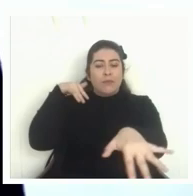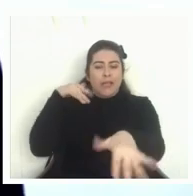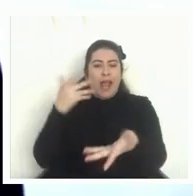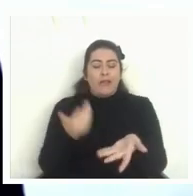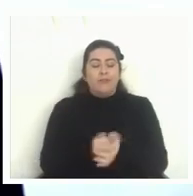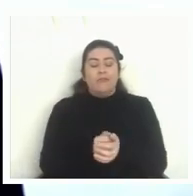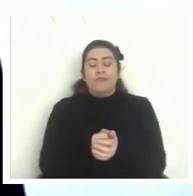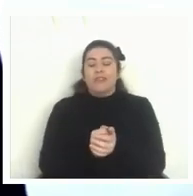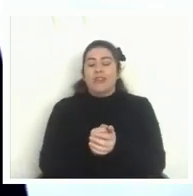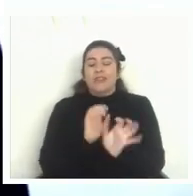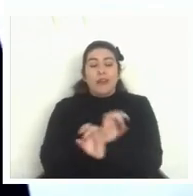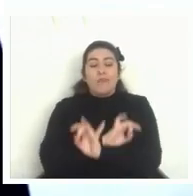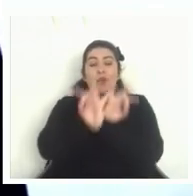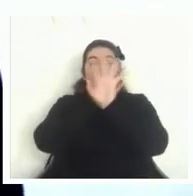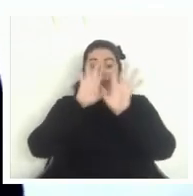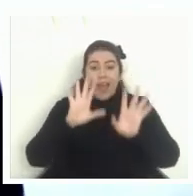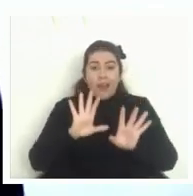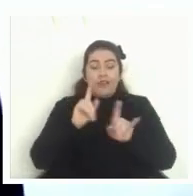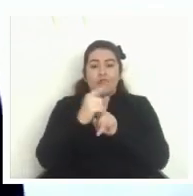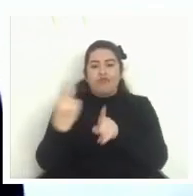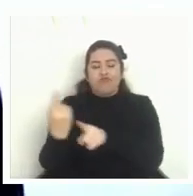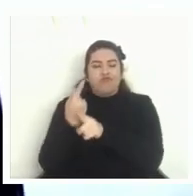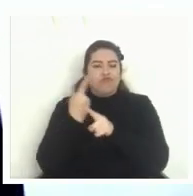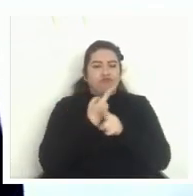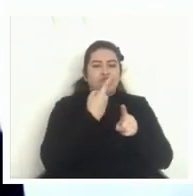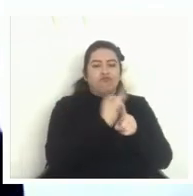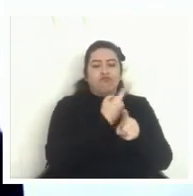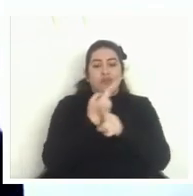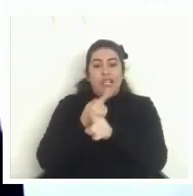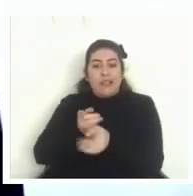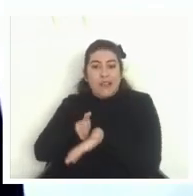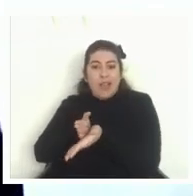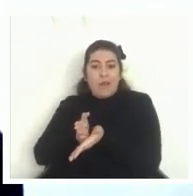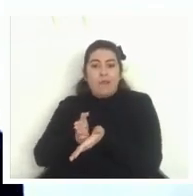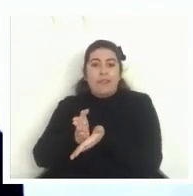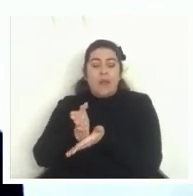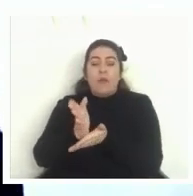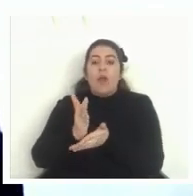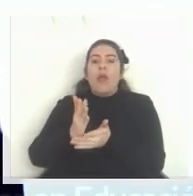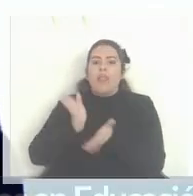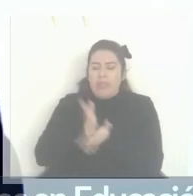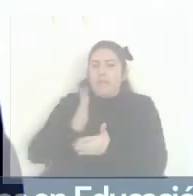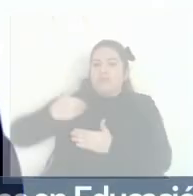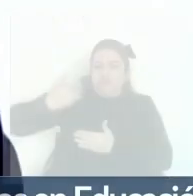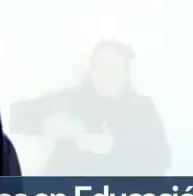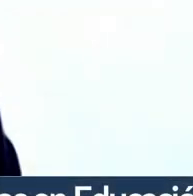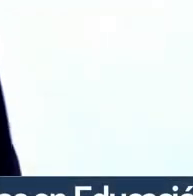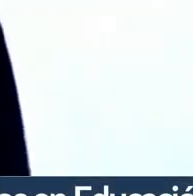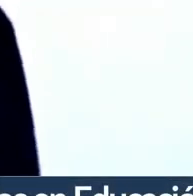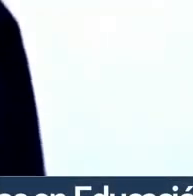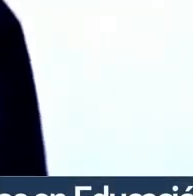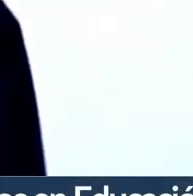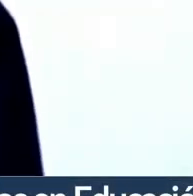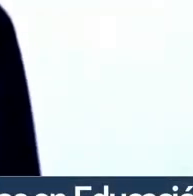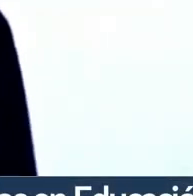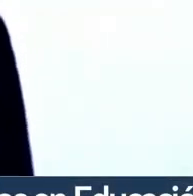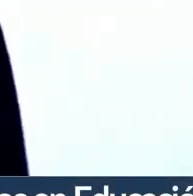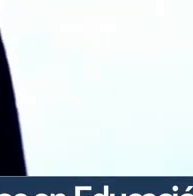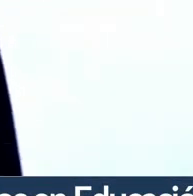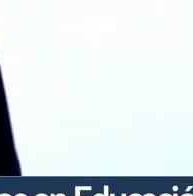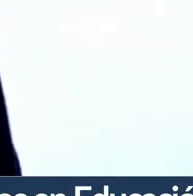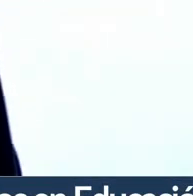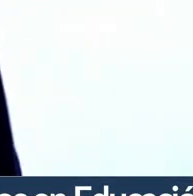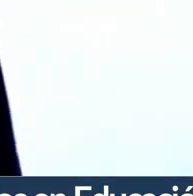claro es que esta es una conversación que ahora se inicia pero que debe continuar respecto de la relación entre el sistema de